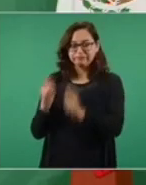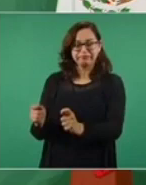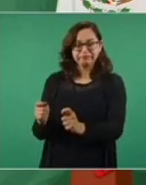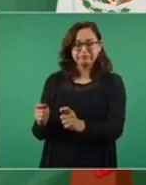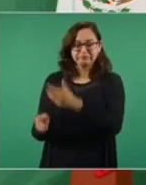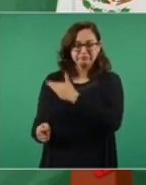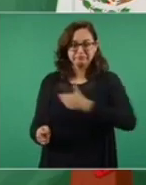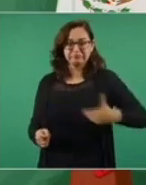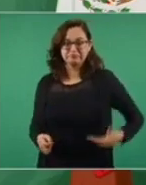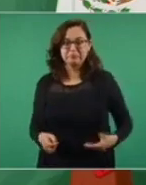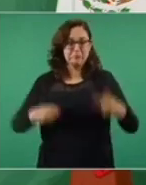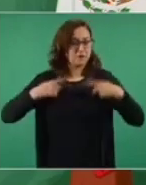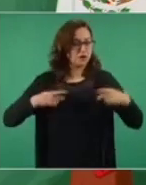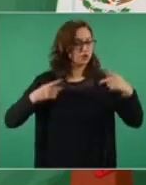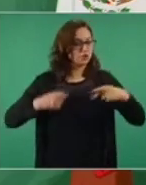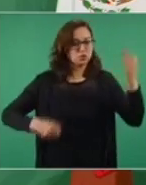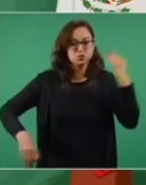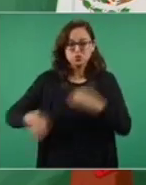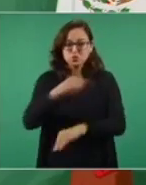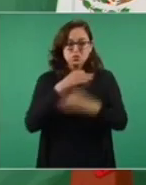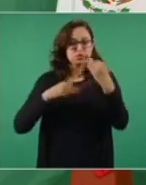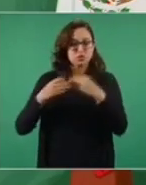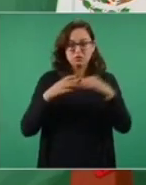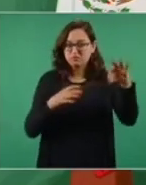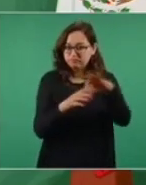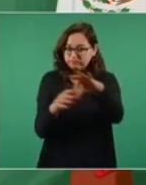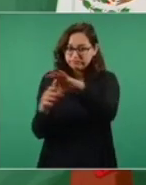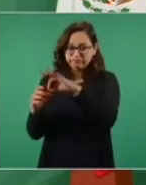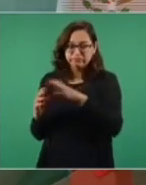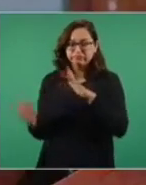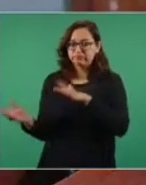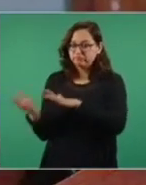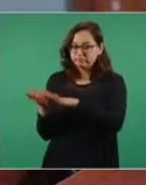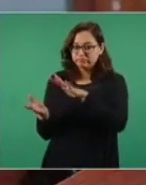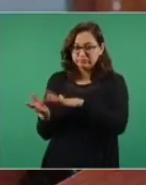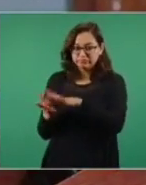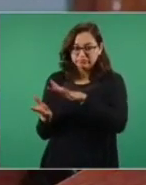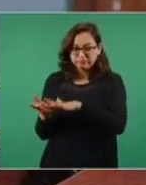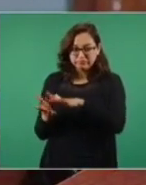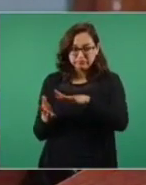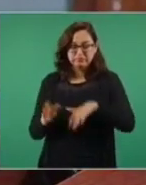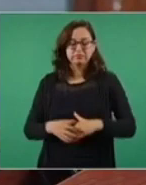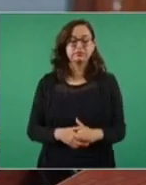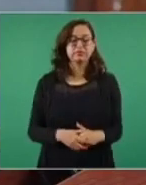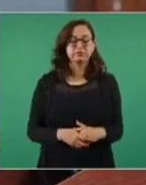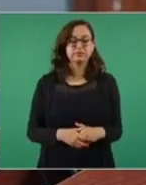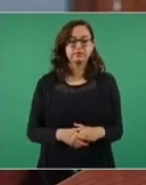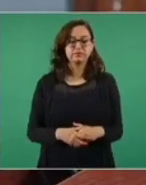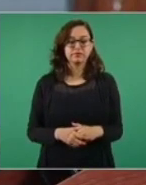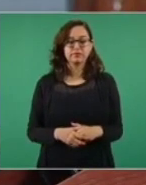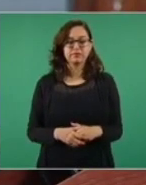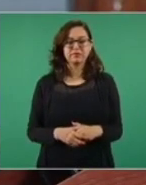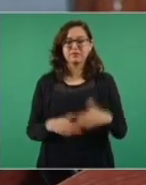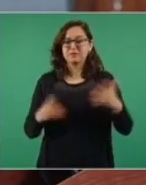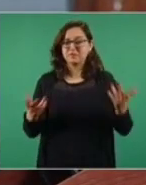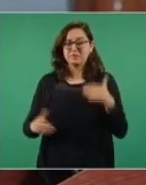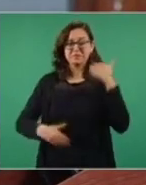y alentaron toda una campaña en contra del gobierno